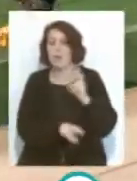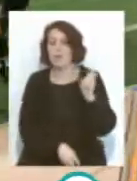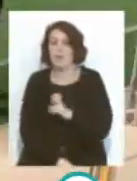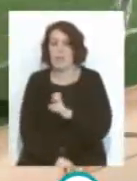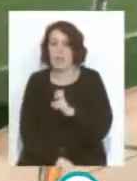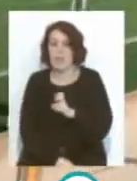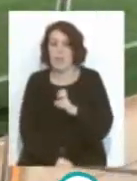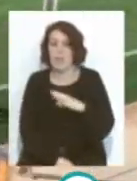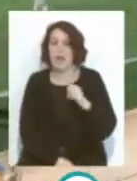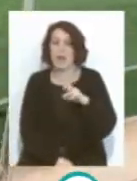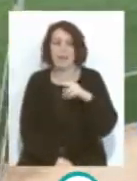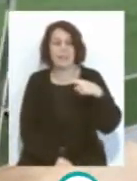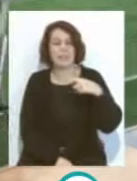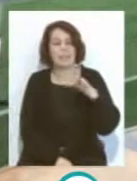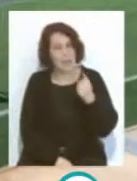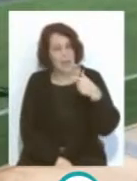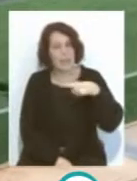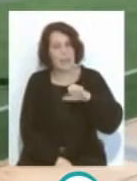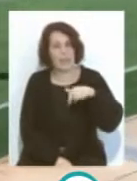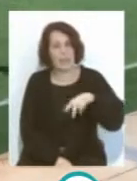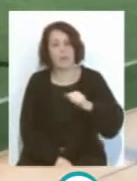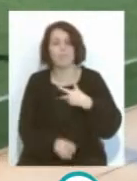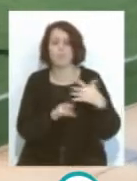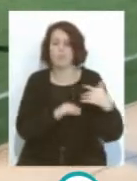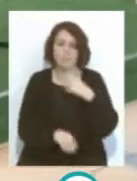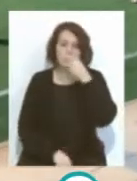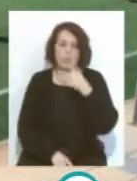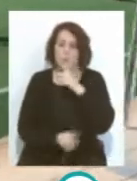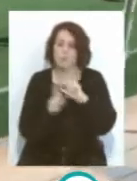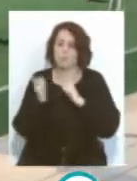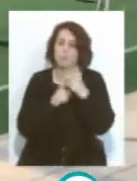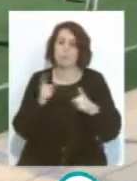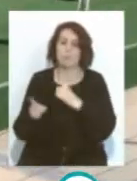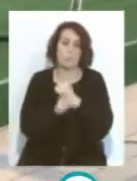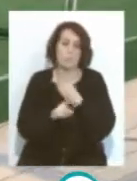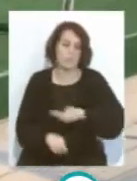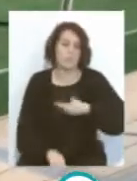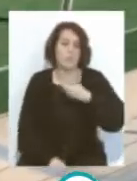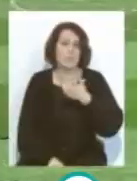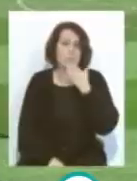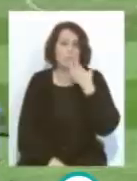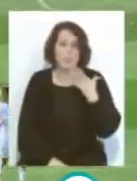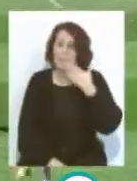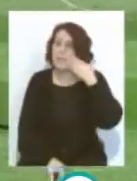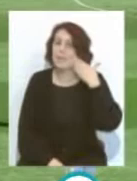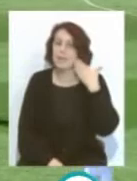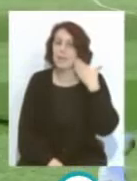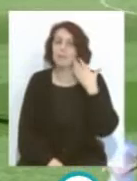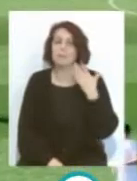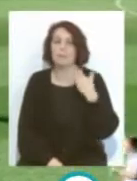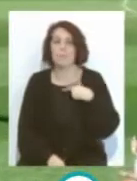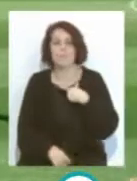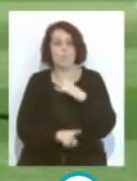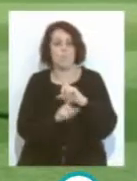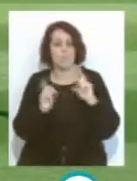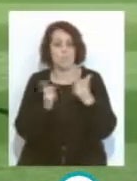Cartagena, hizo un muy buen partido frente a un rival muy importante como es el Marbella, un rival que